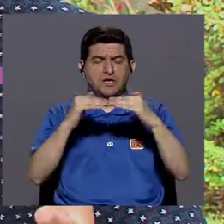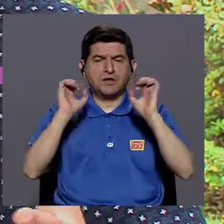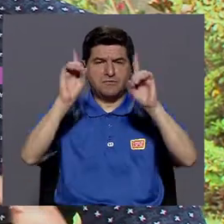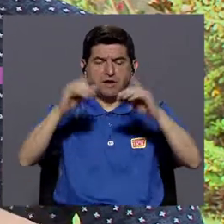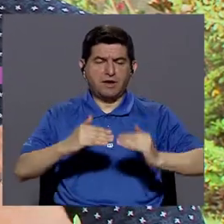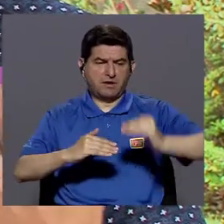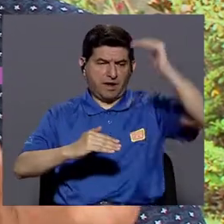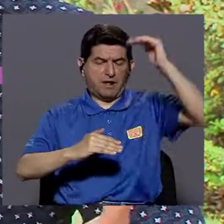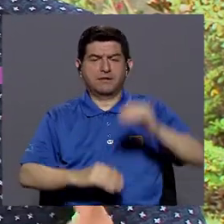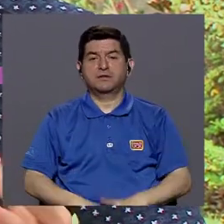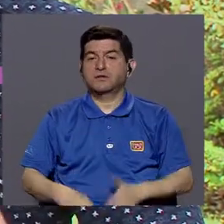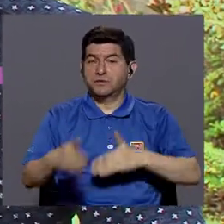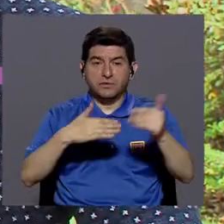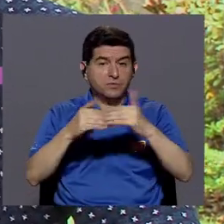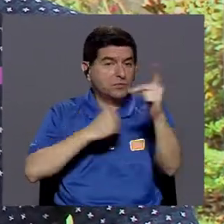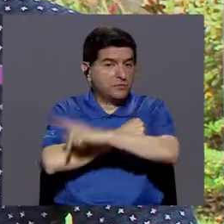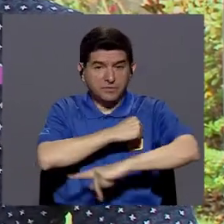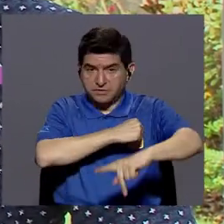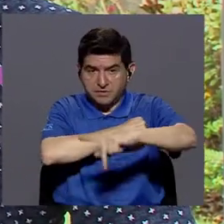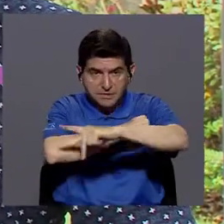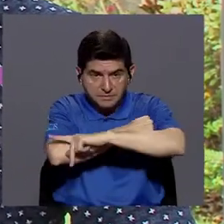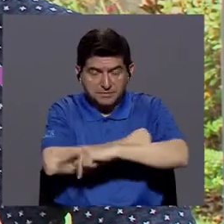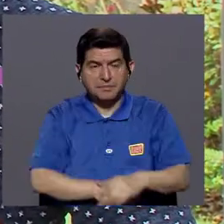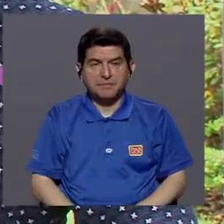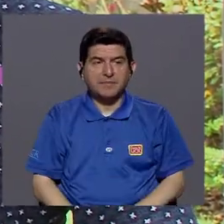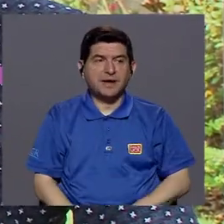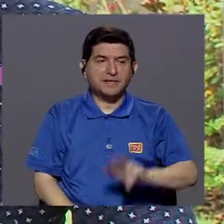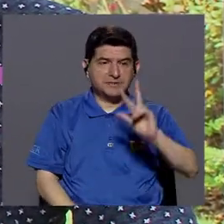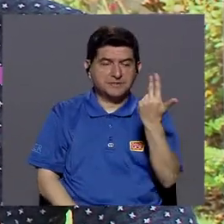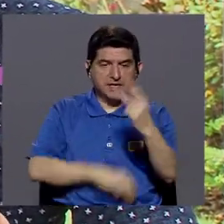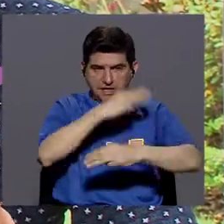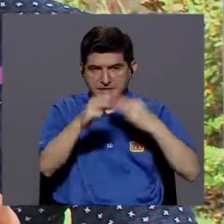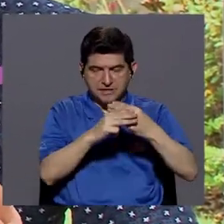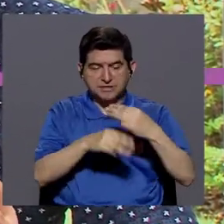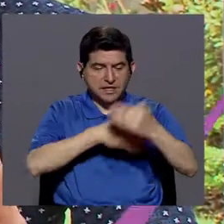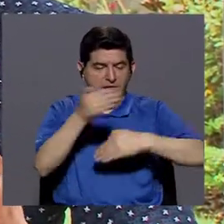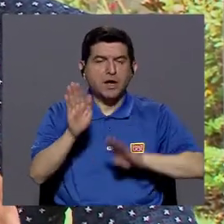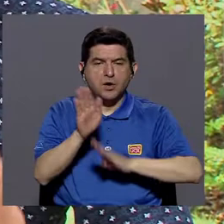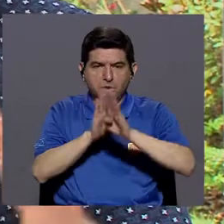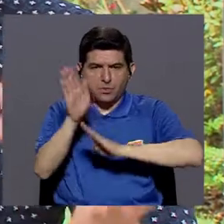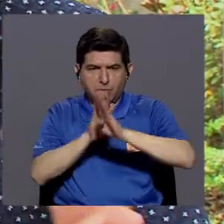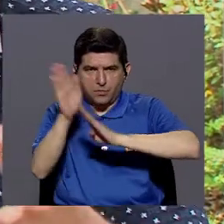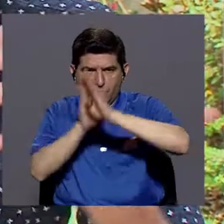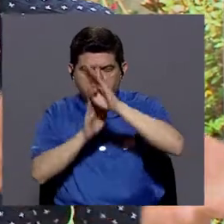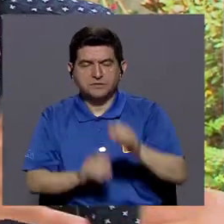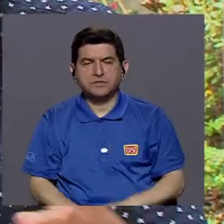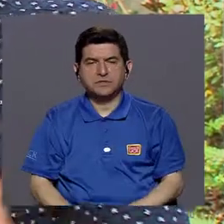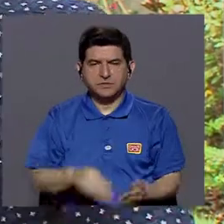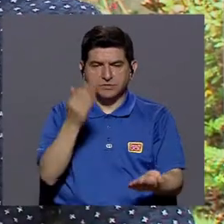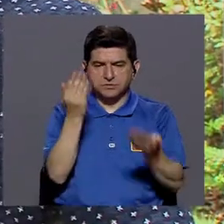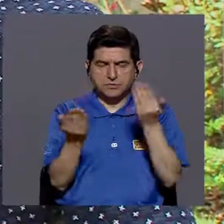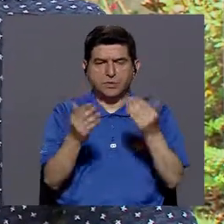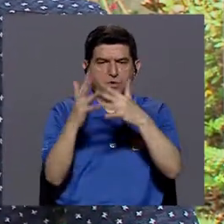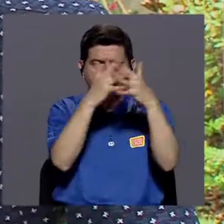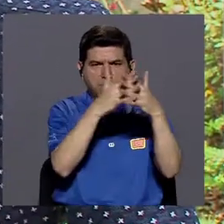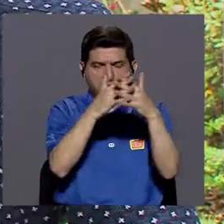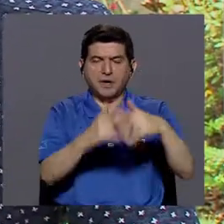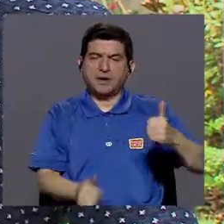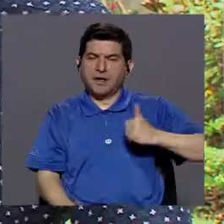muy buenos, índices educativos muy altos y demás, a pesar de ser un país de lo que llamamos tercer mundo, de gran vida de desarrollo,